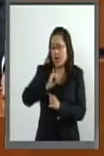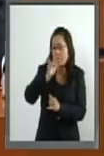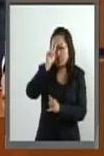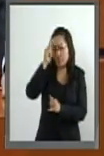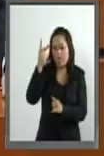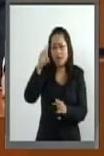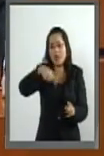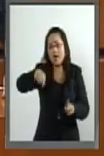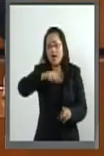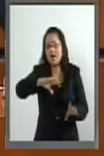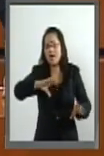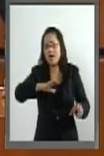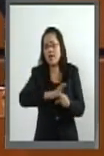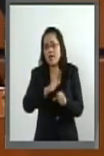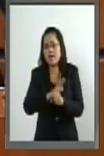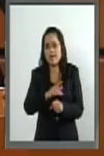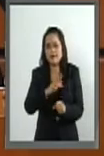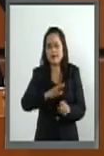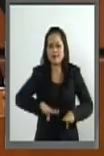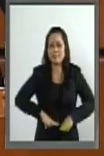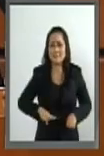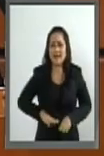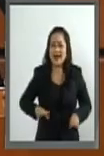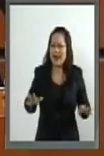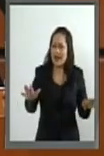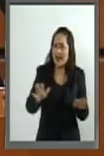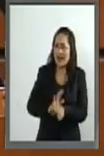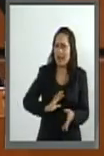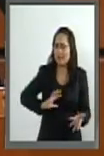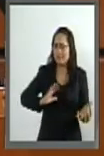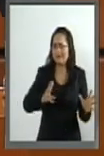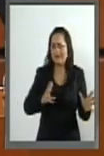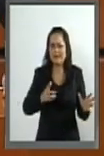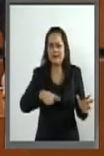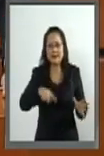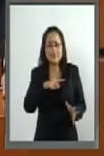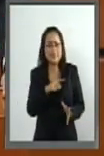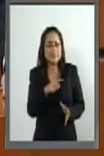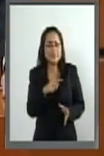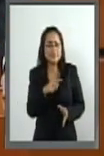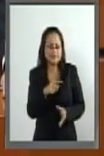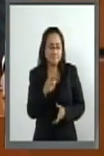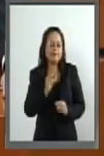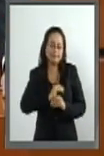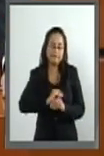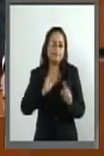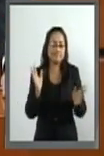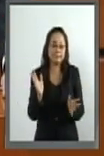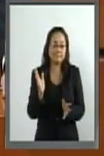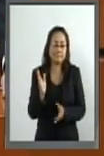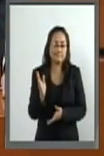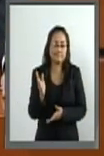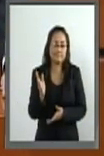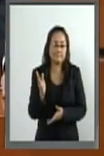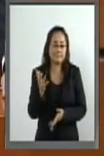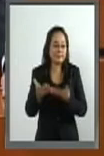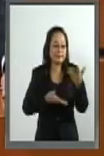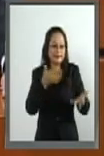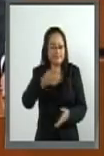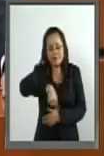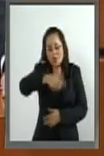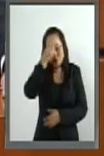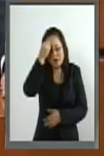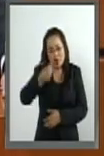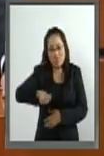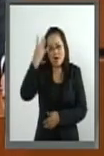cambian de conductas y obviamente se olvidan